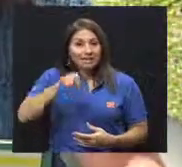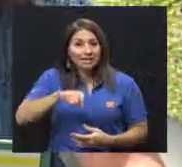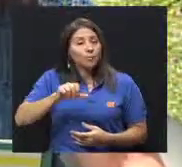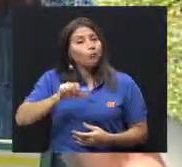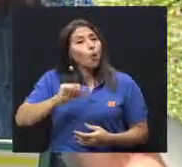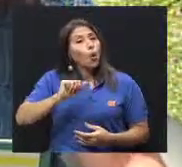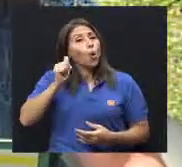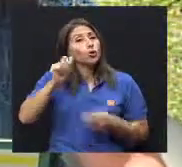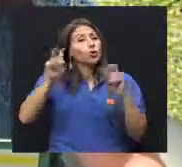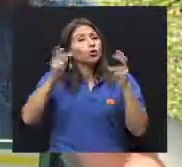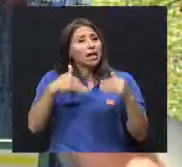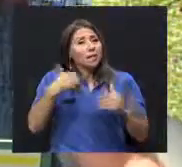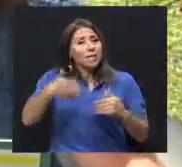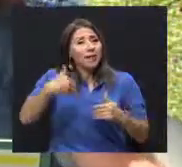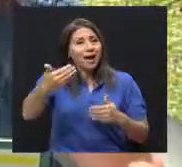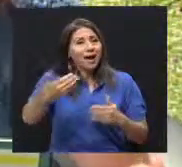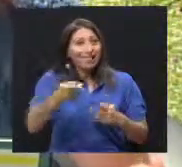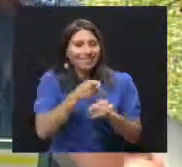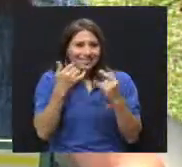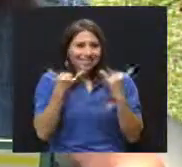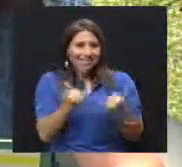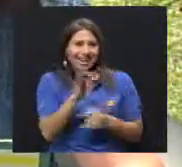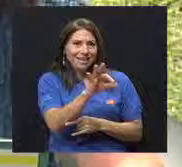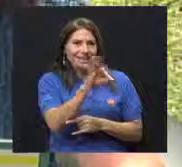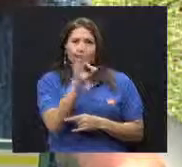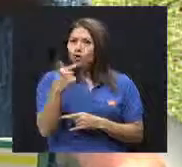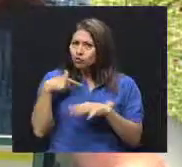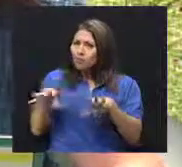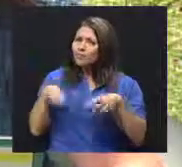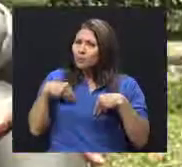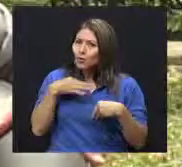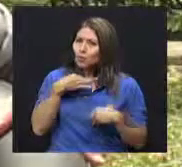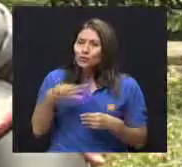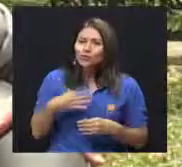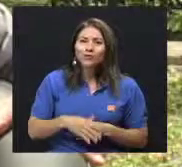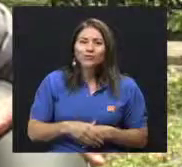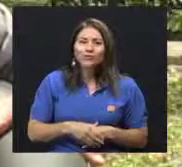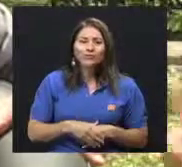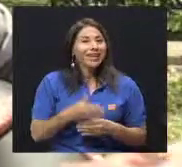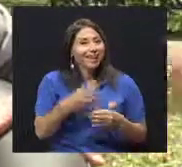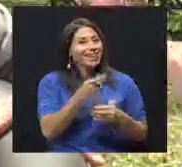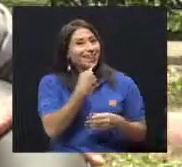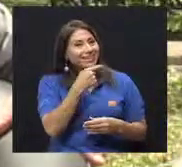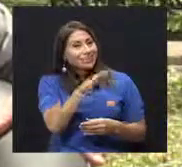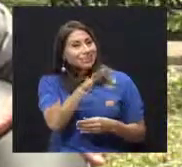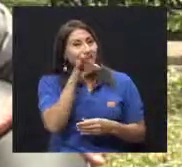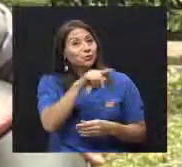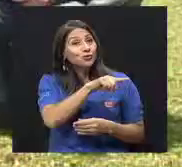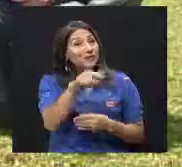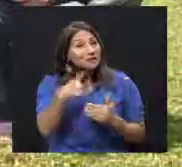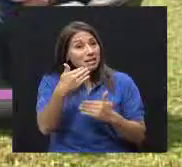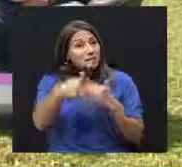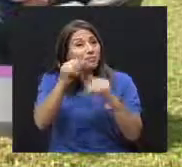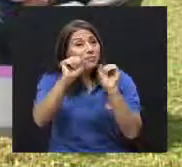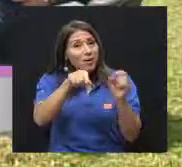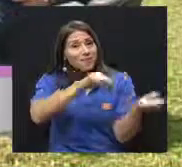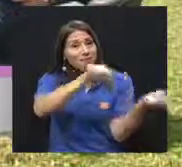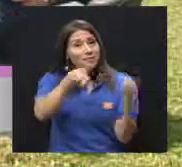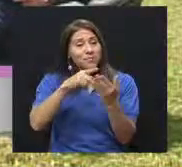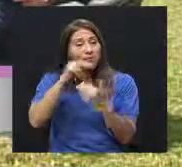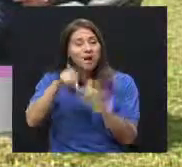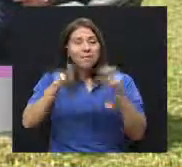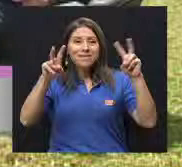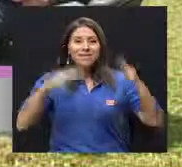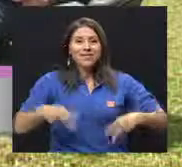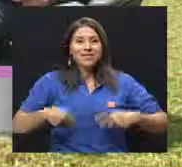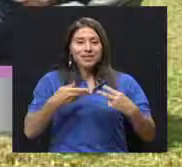otro tema, desde ya le hacemos la invitación, para que nos pueda acompañar, mucho gusto. Próximamente a otro programa más, de vivir mejor, yo